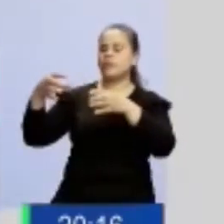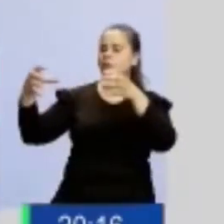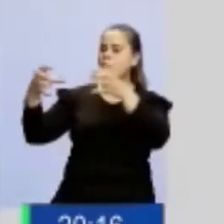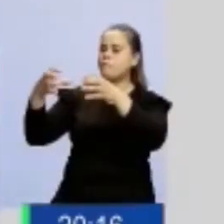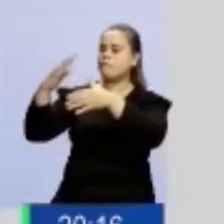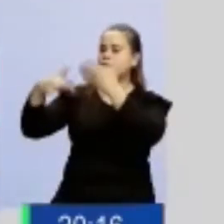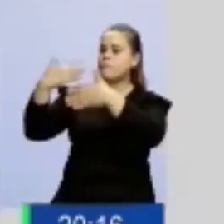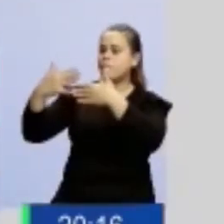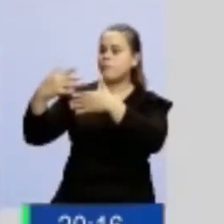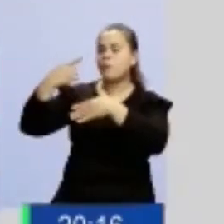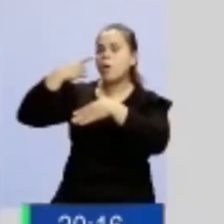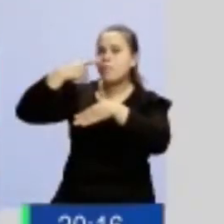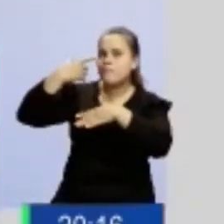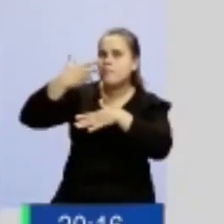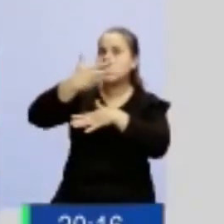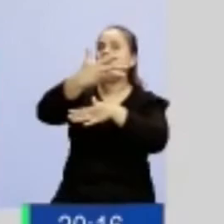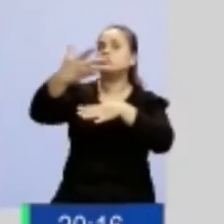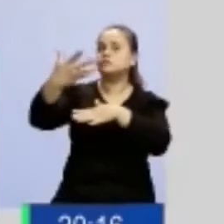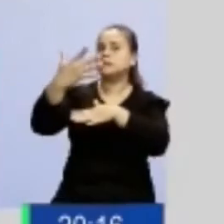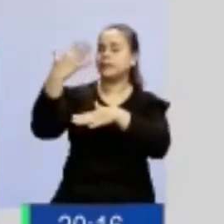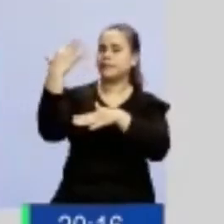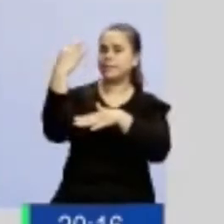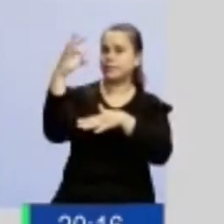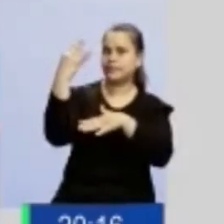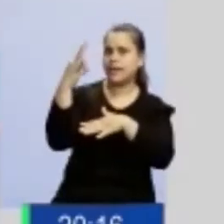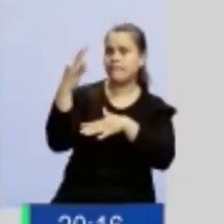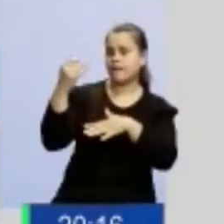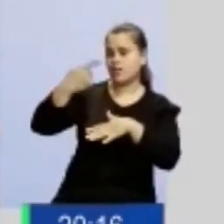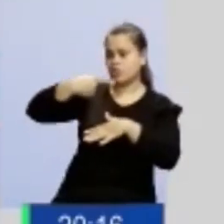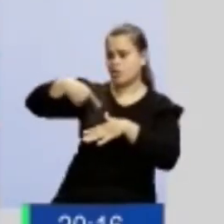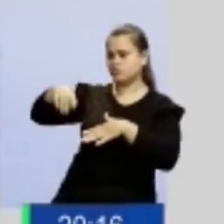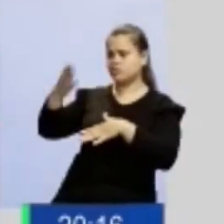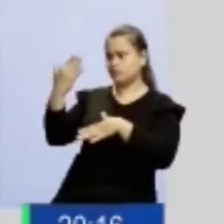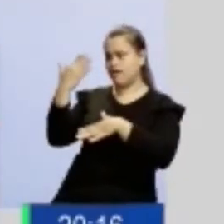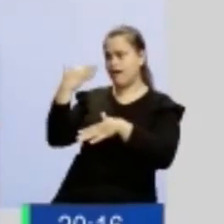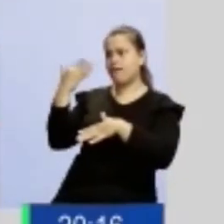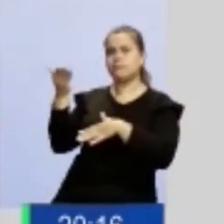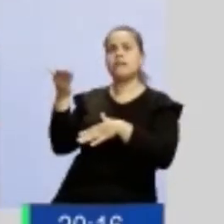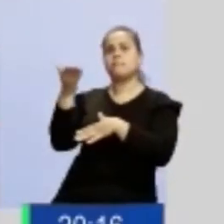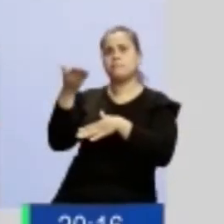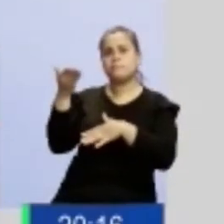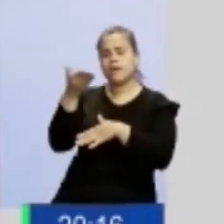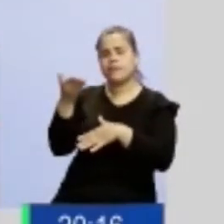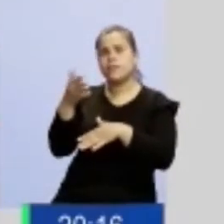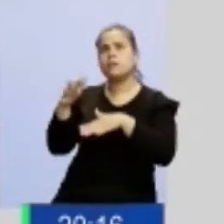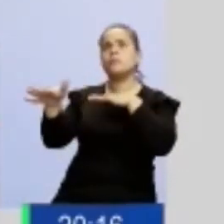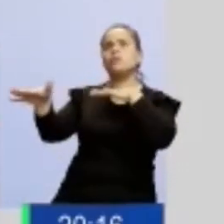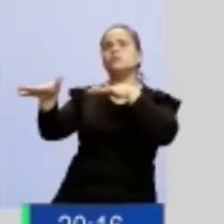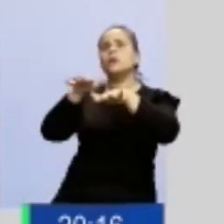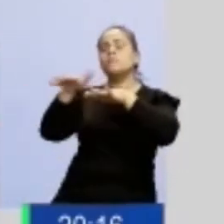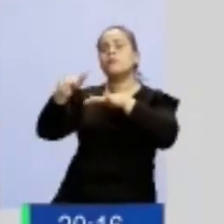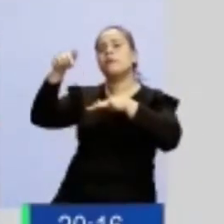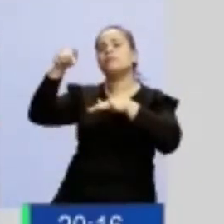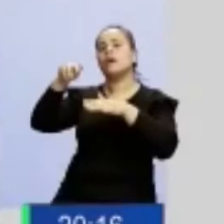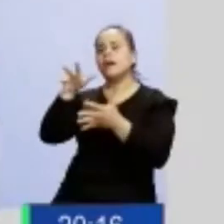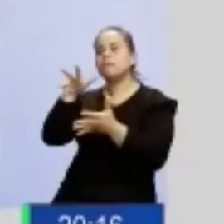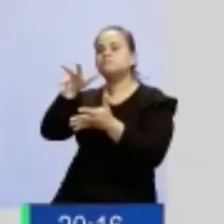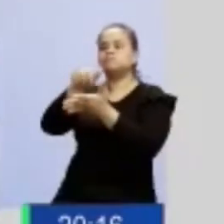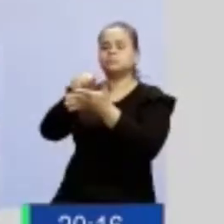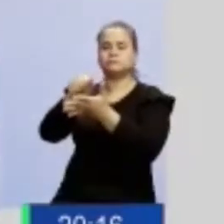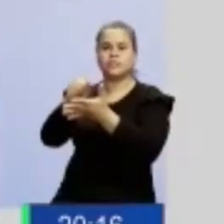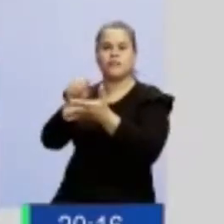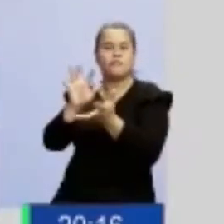que lo tenemos merecido hace ya mucho tiempo y de alguna forma esta es una nueva conquista que logramos,